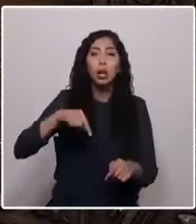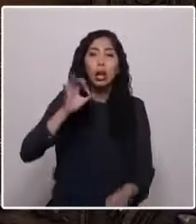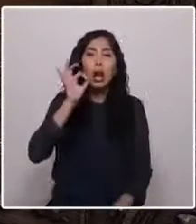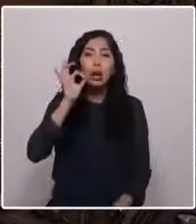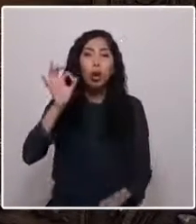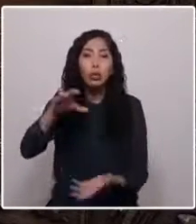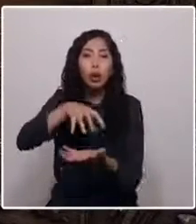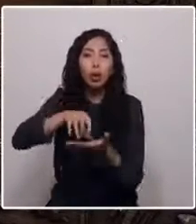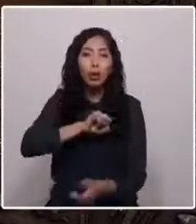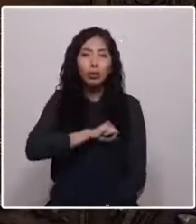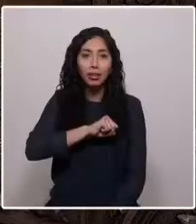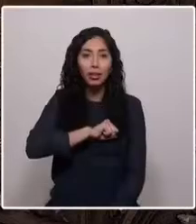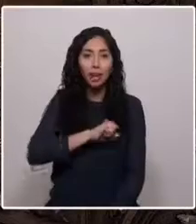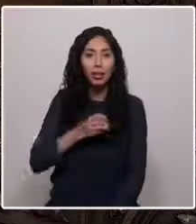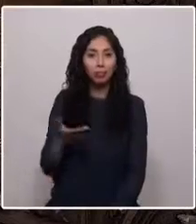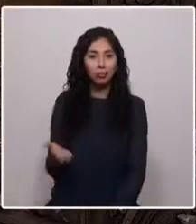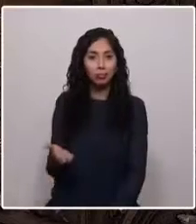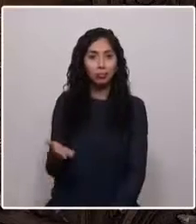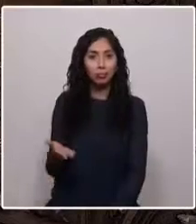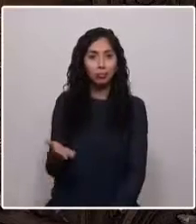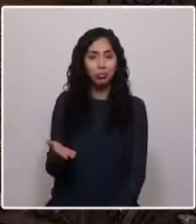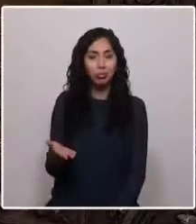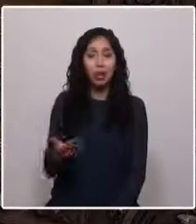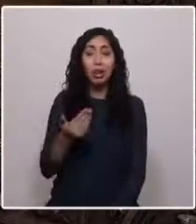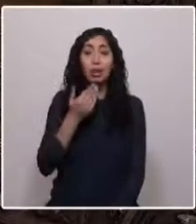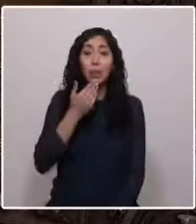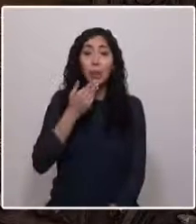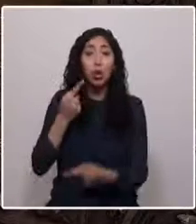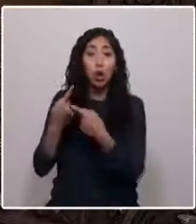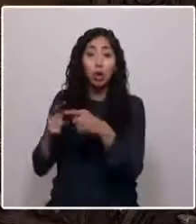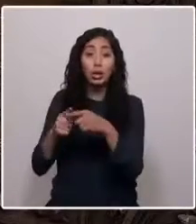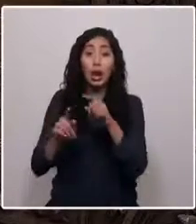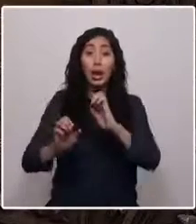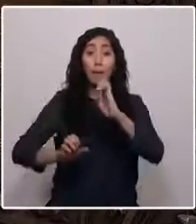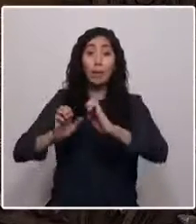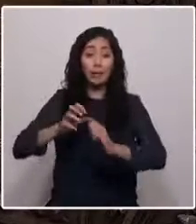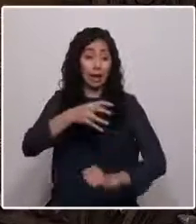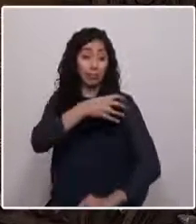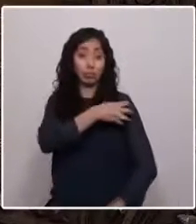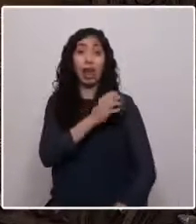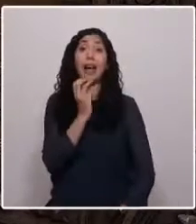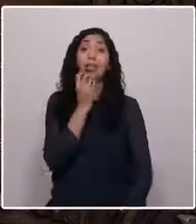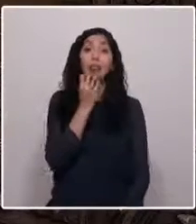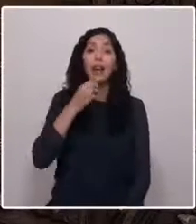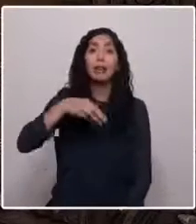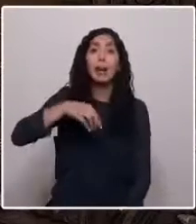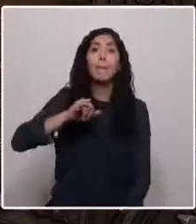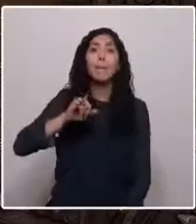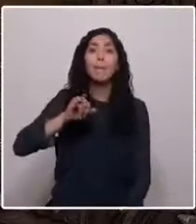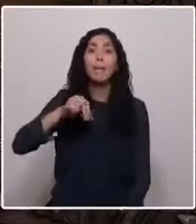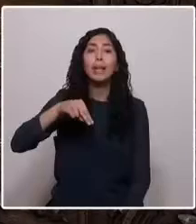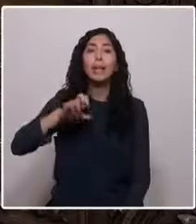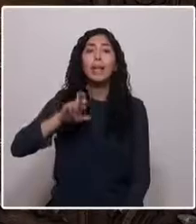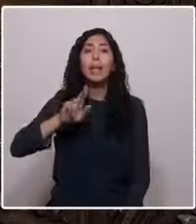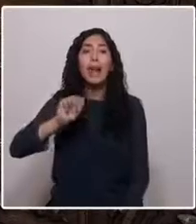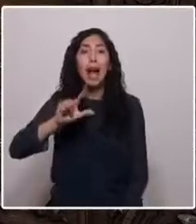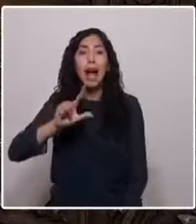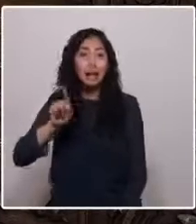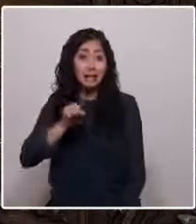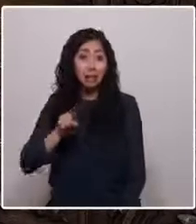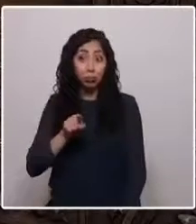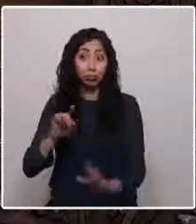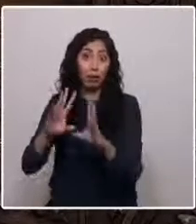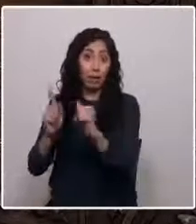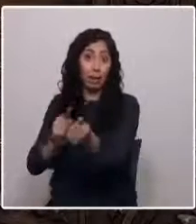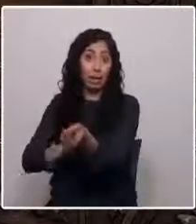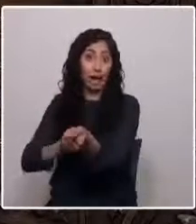Y para colmo de males, el consorcio de empresas Antofagasta Minerals, perteneciente al grupo Luxish, que su